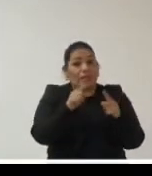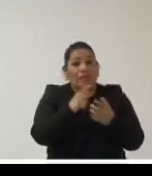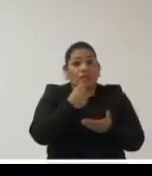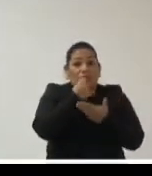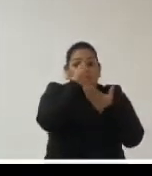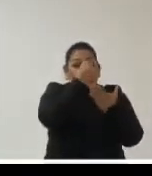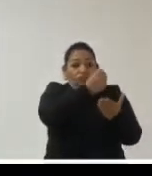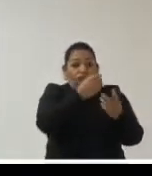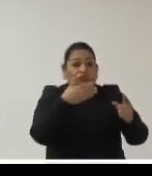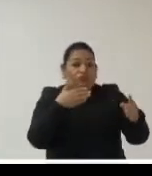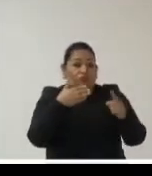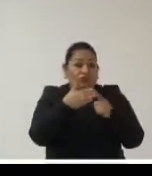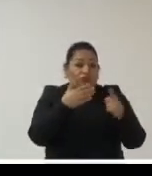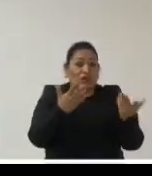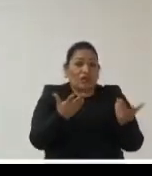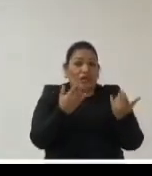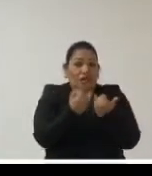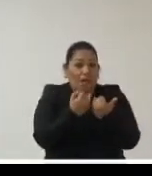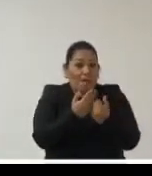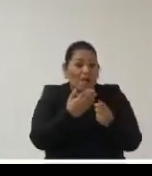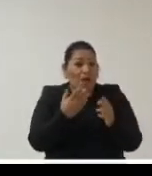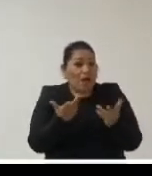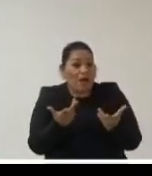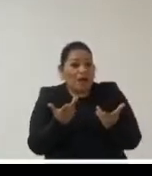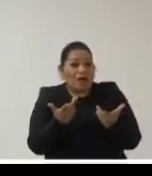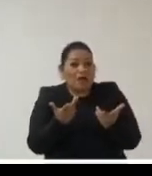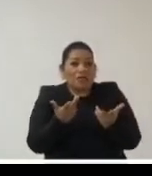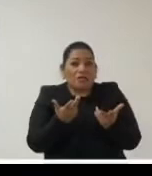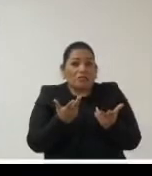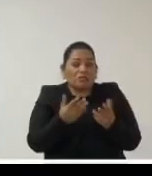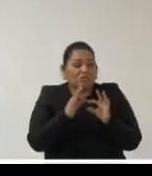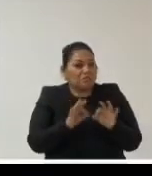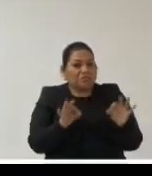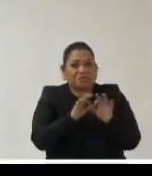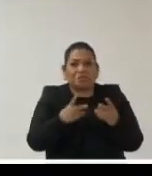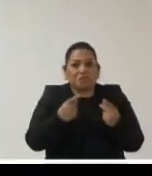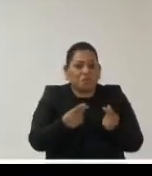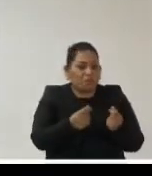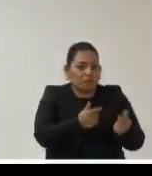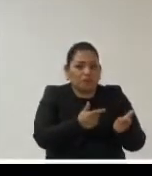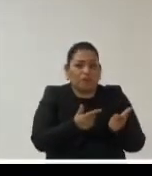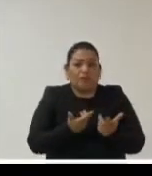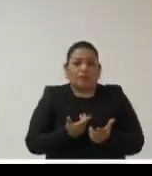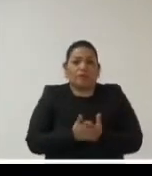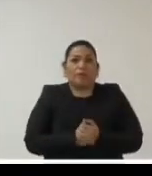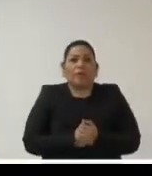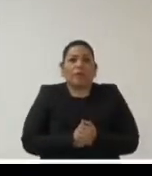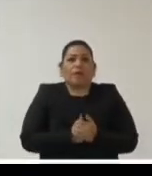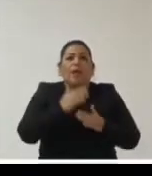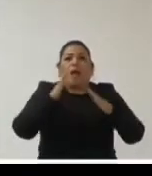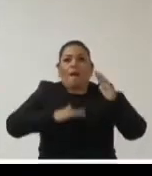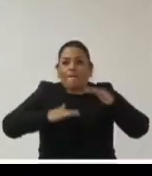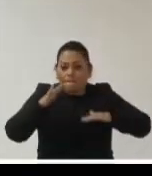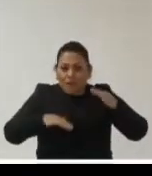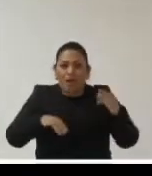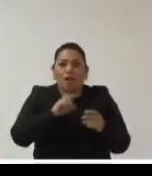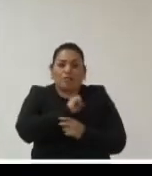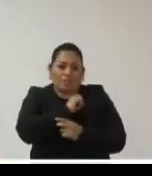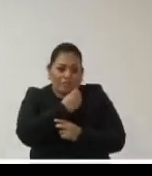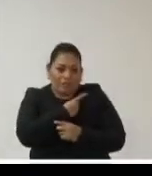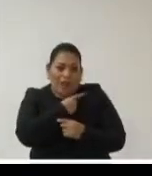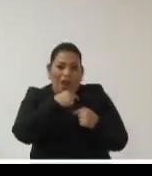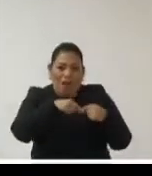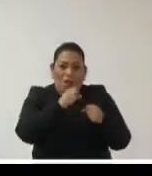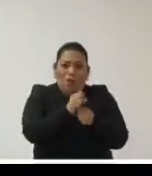se destinan además a paliar de manera muy importante y de manera acelerada a veces la situación misma sanitaria que se